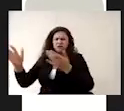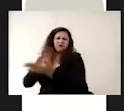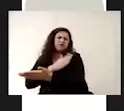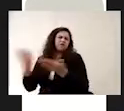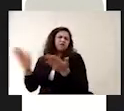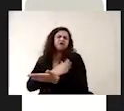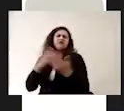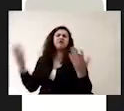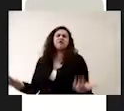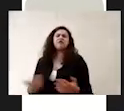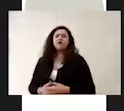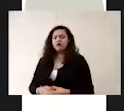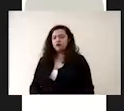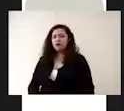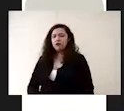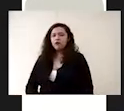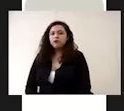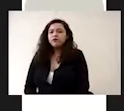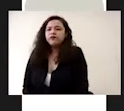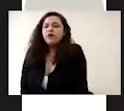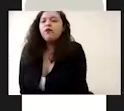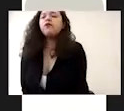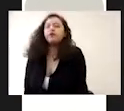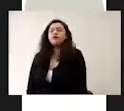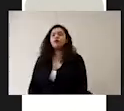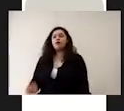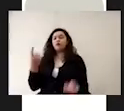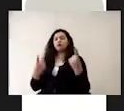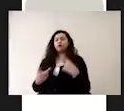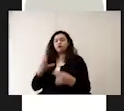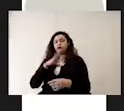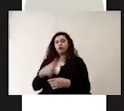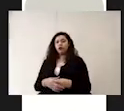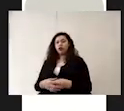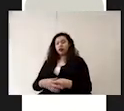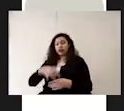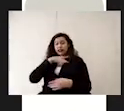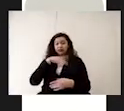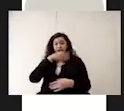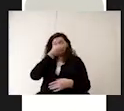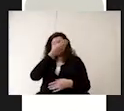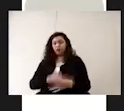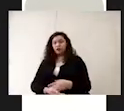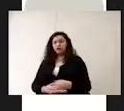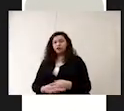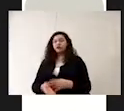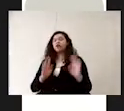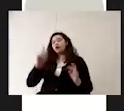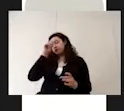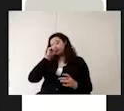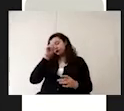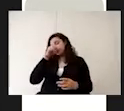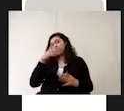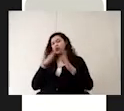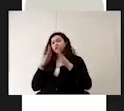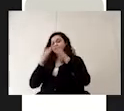en la instalación si alguien presenta cualquier síntoma la recomendación es quedarse en